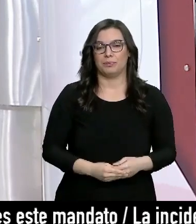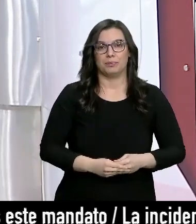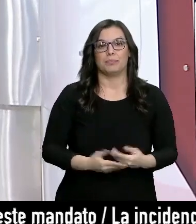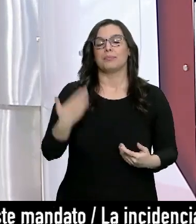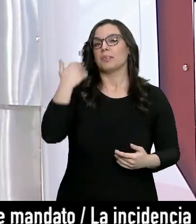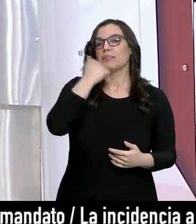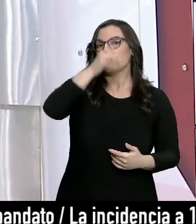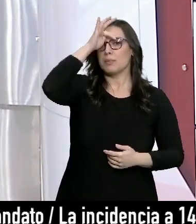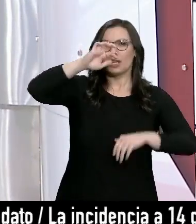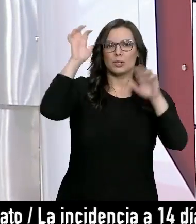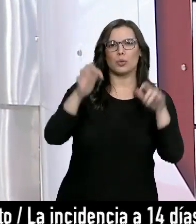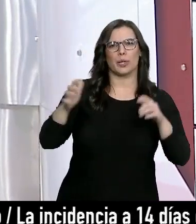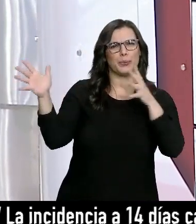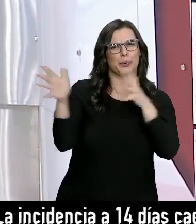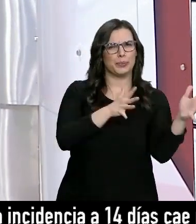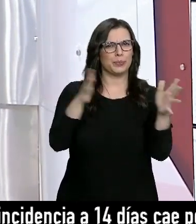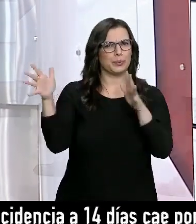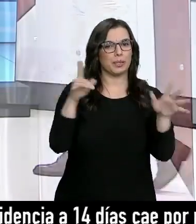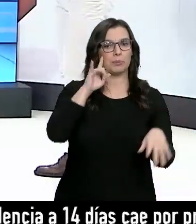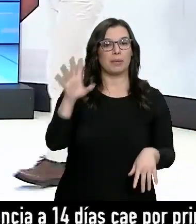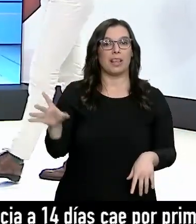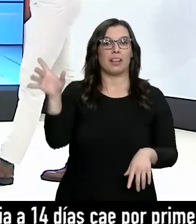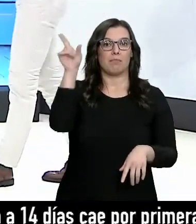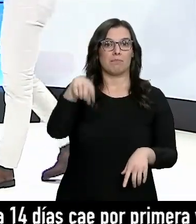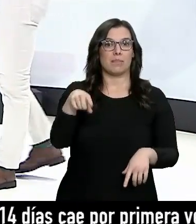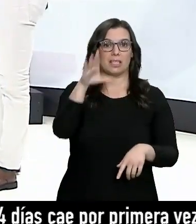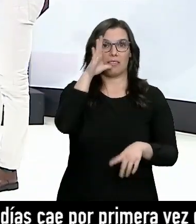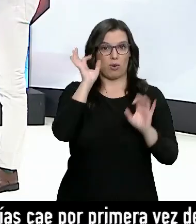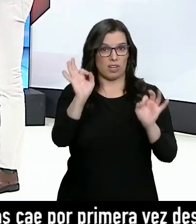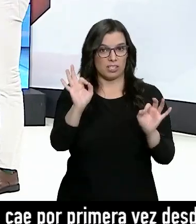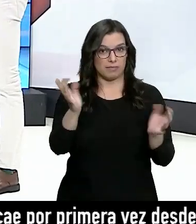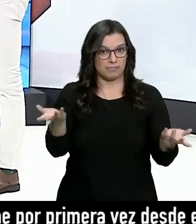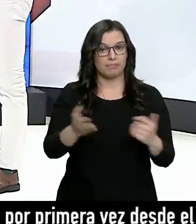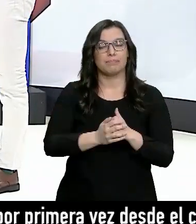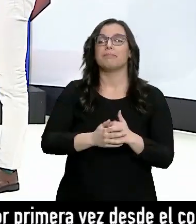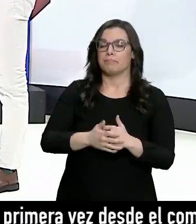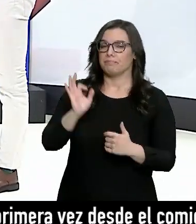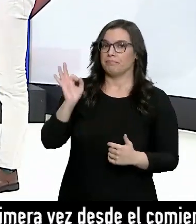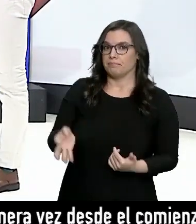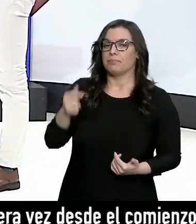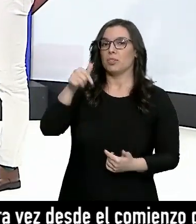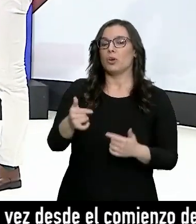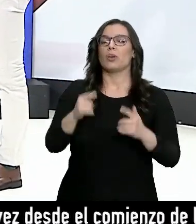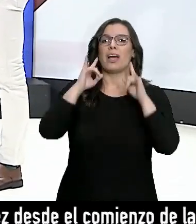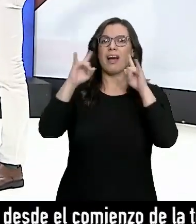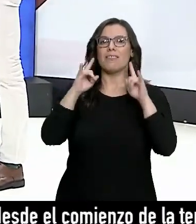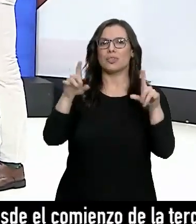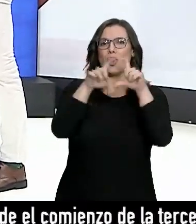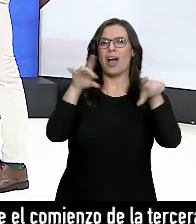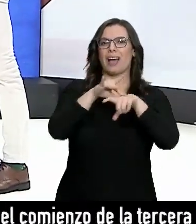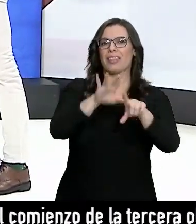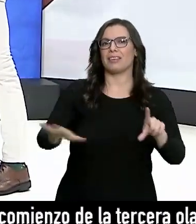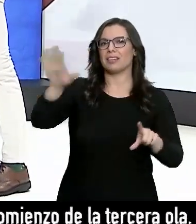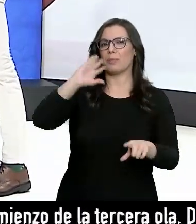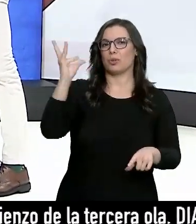semana de lluvia y de mucho viento, parece que empezamos febrero en esa misma línea, Francisco. Así es, Pilar. Hoy siguen los avisos de la Agencia Estatal de Meteorología por